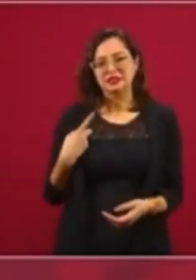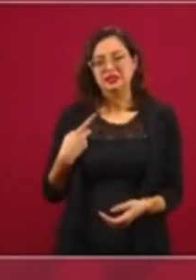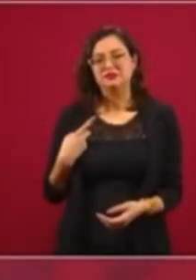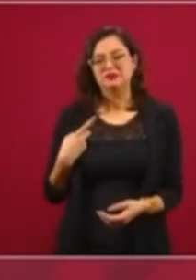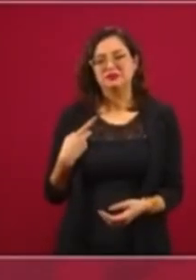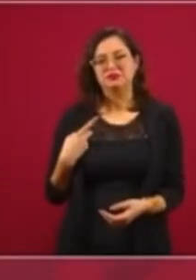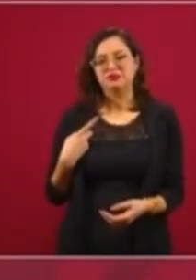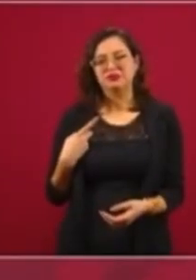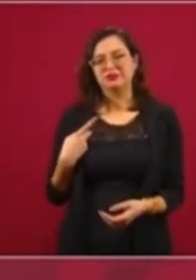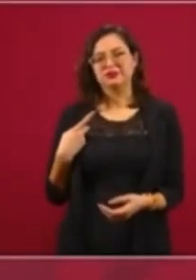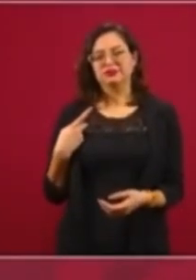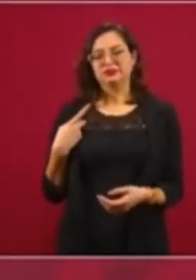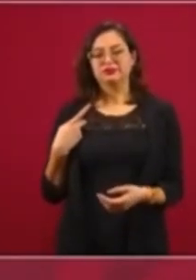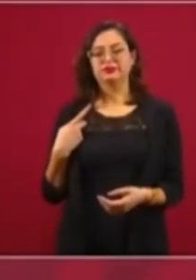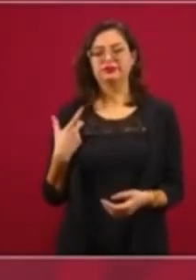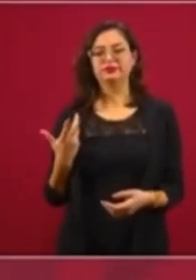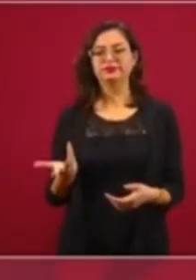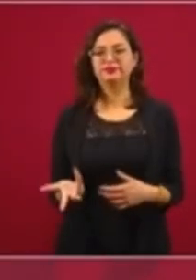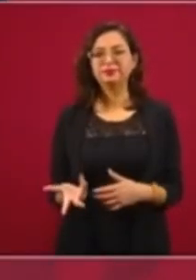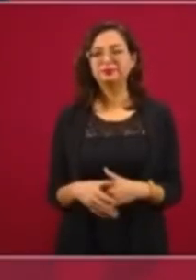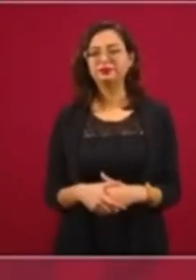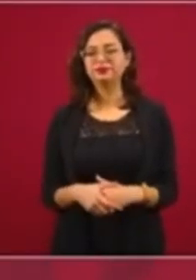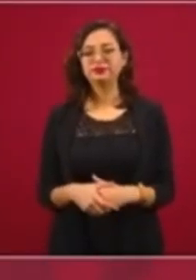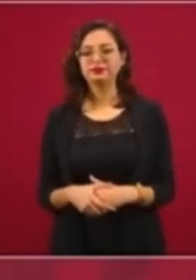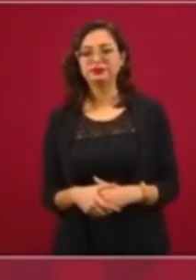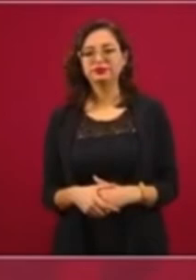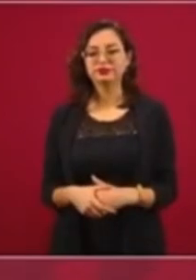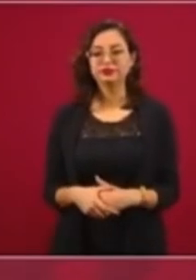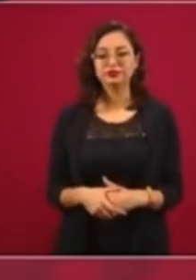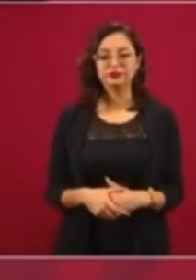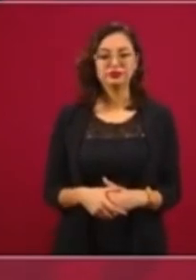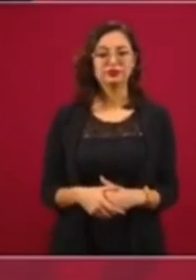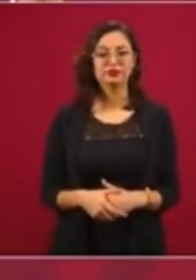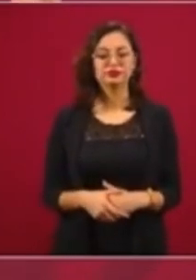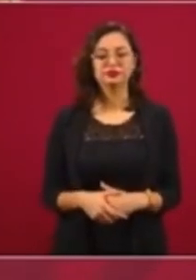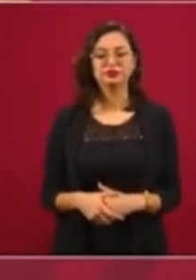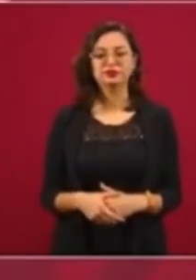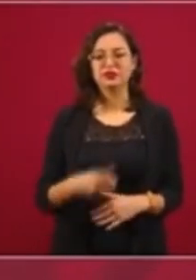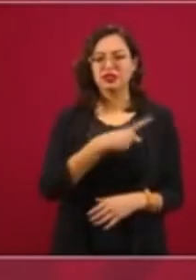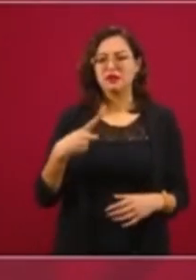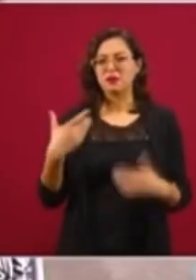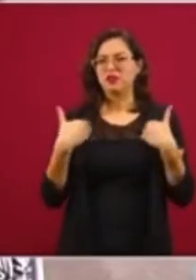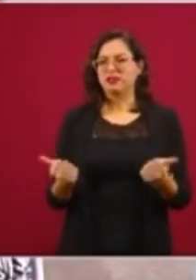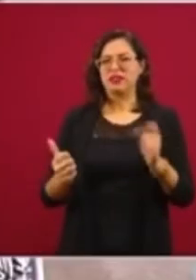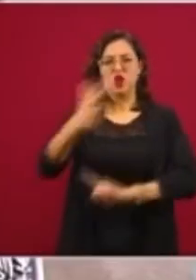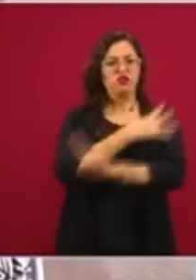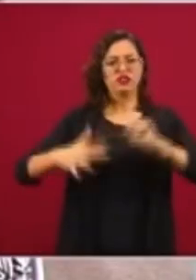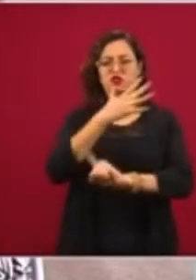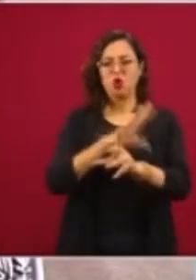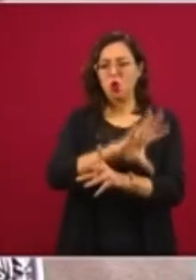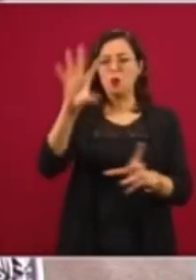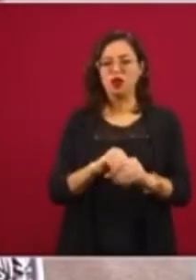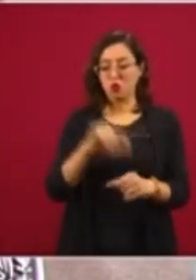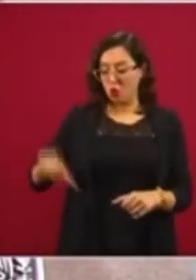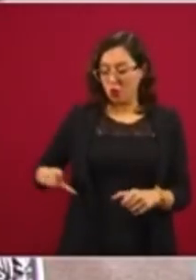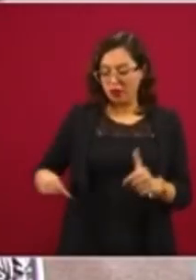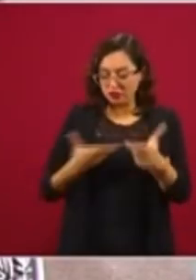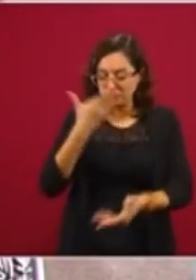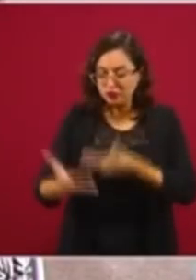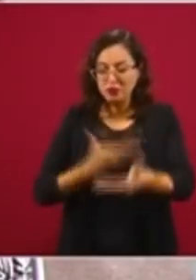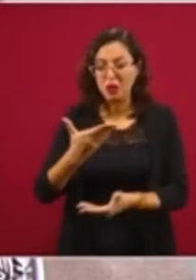una idea general de las cosas. Un servidor público no puede estar pensando